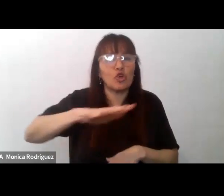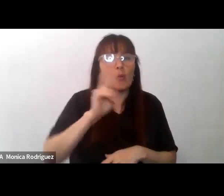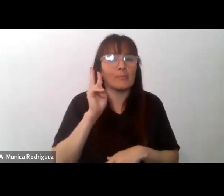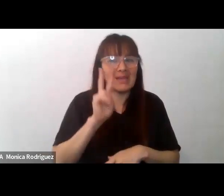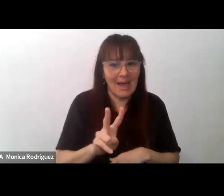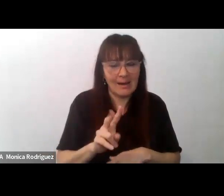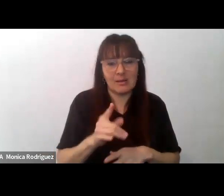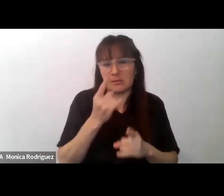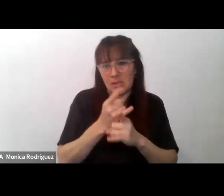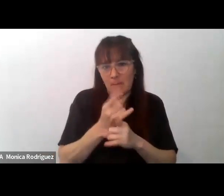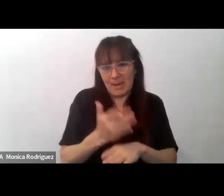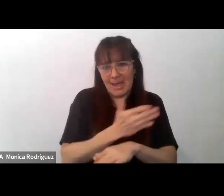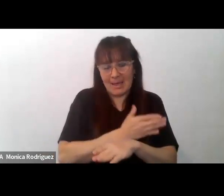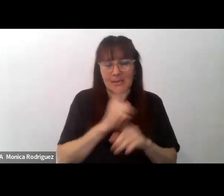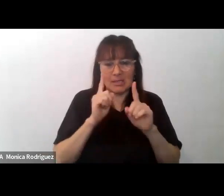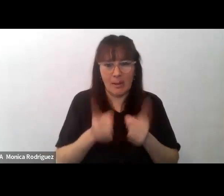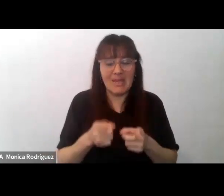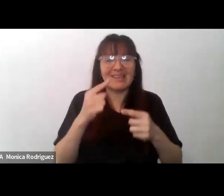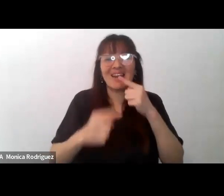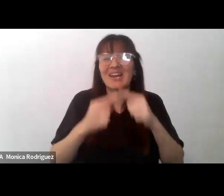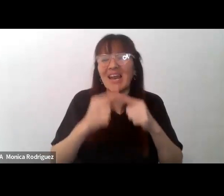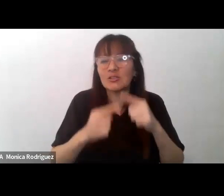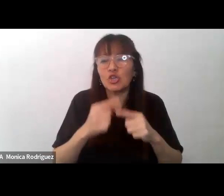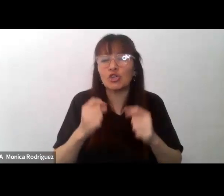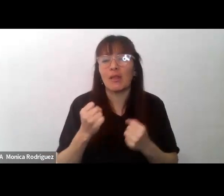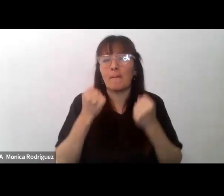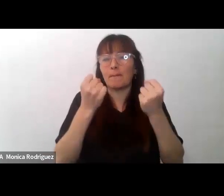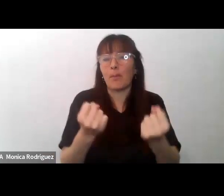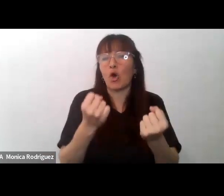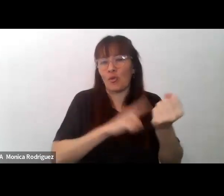también definir las relaciones de poder.